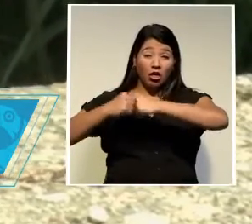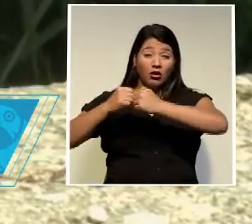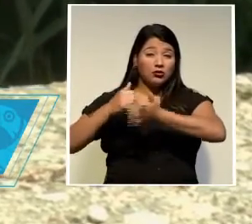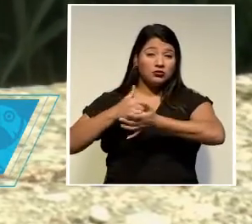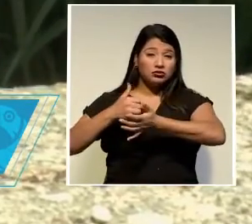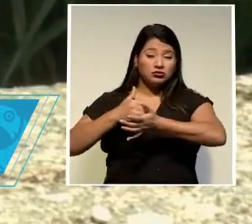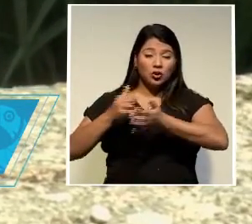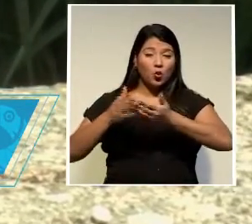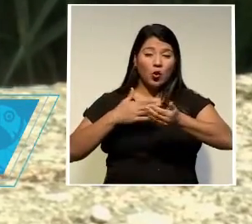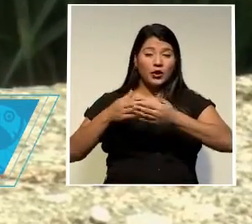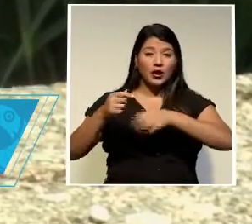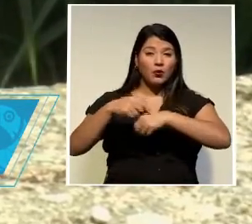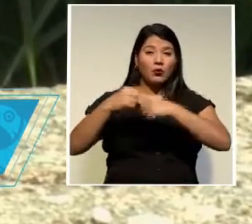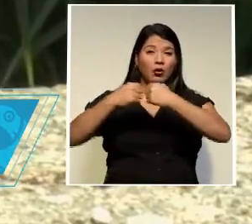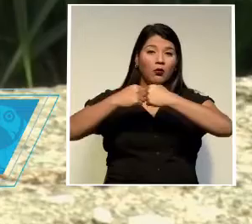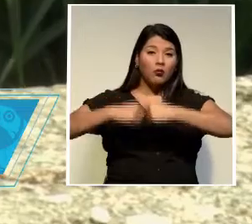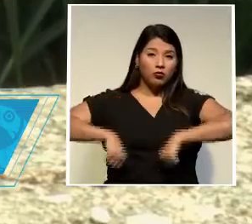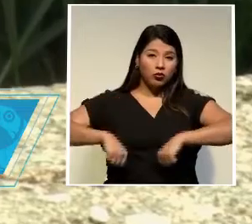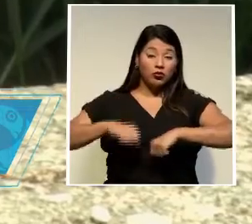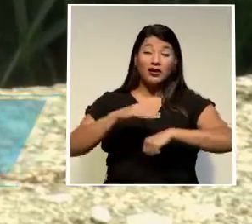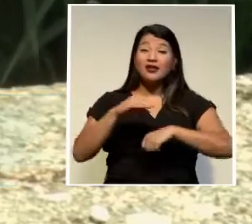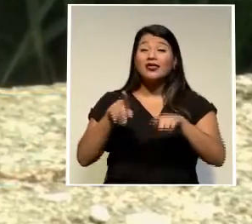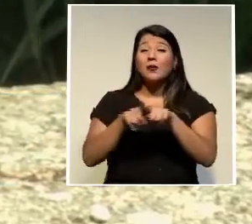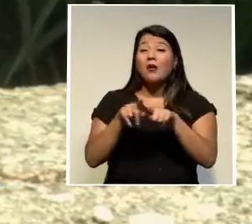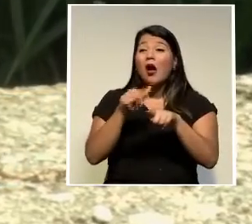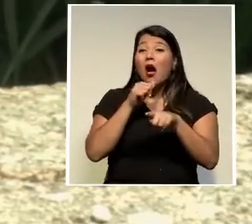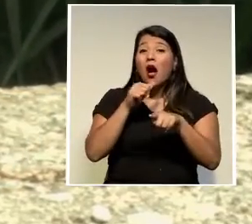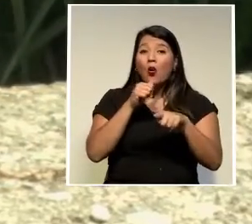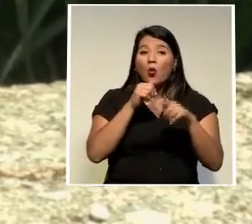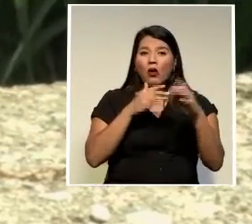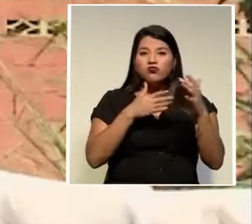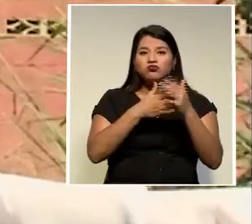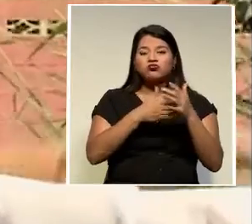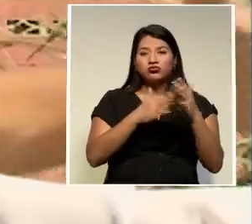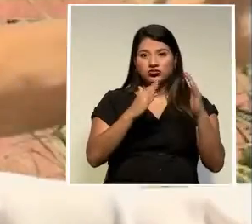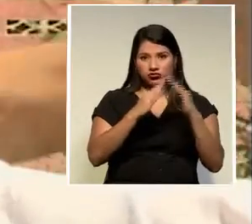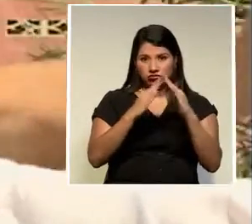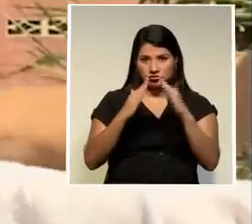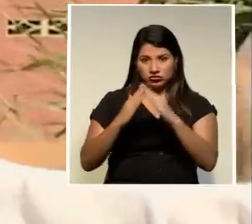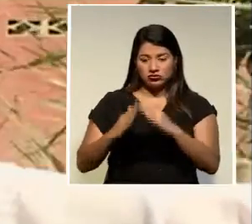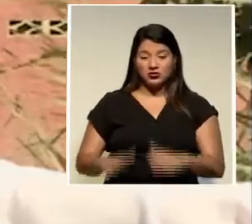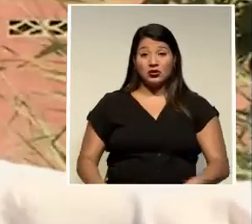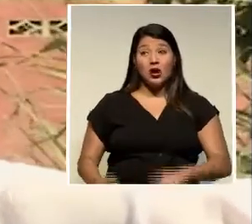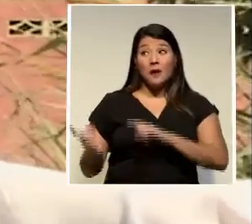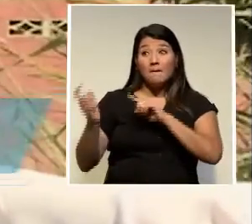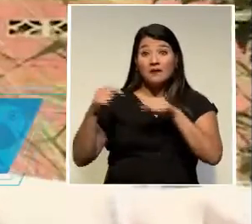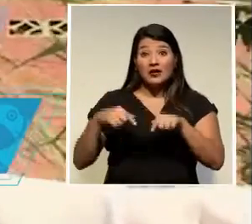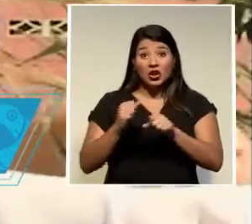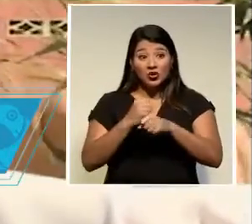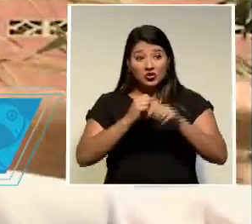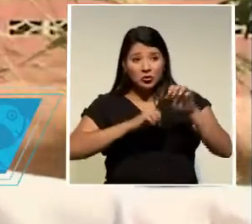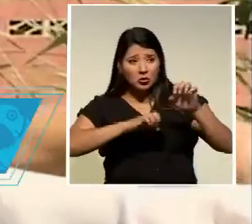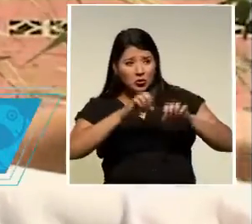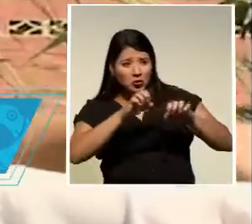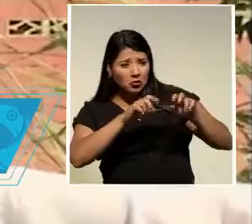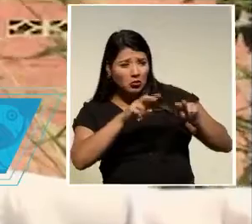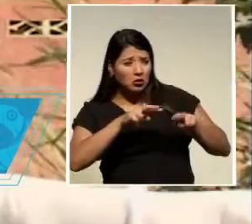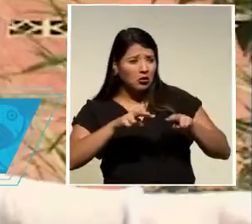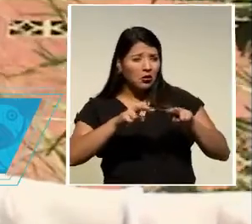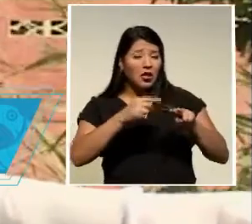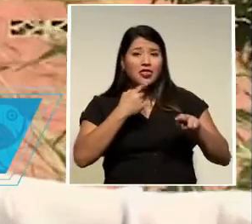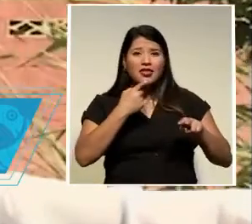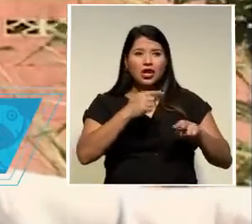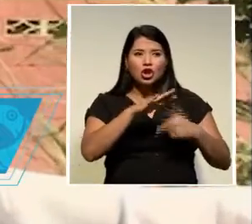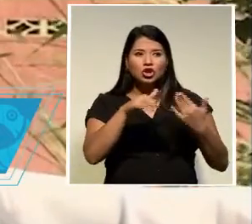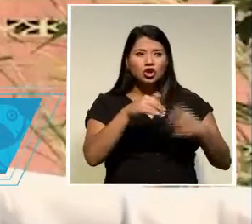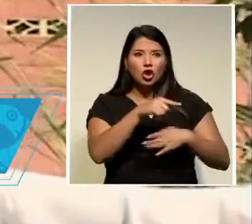de que el agua ha falseado algunas viviendas. Vinieron, hicieron estudios y dijeron que todo esto estaba minado.